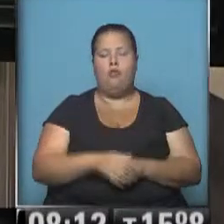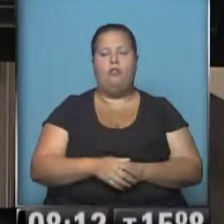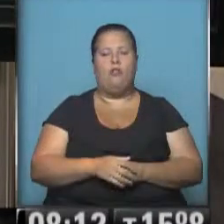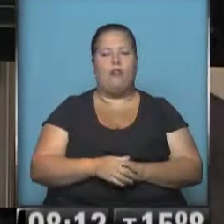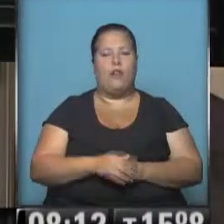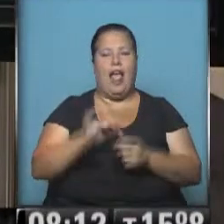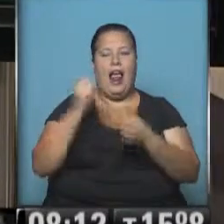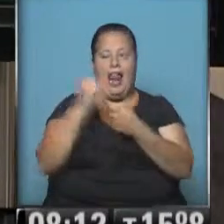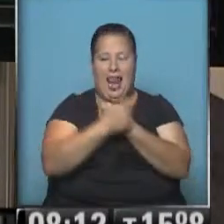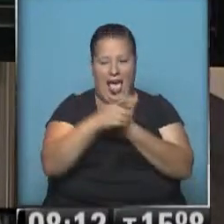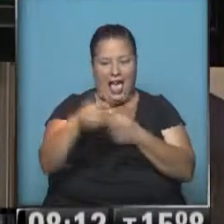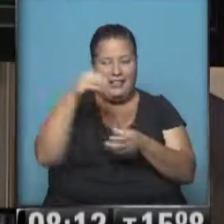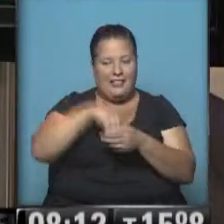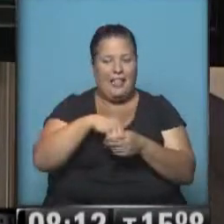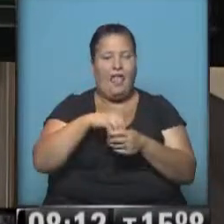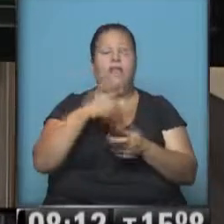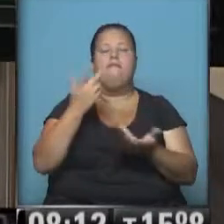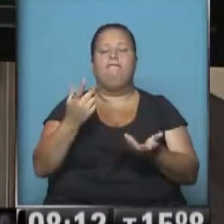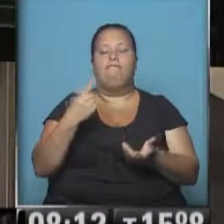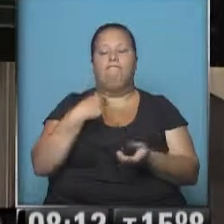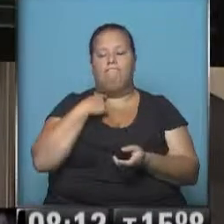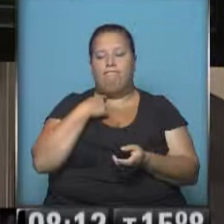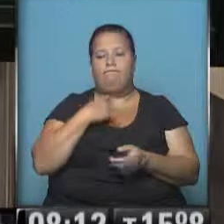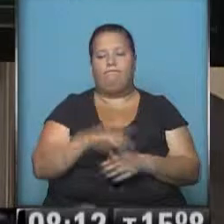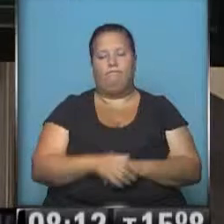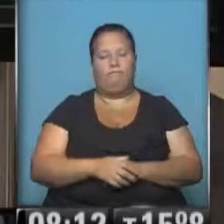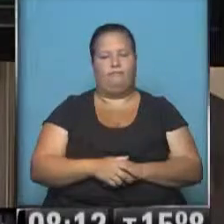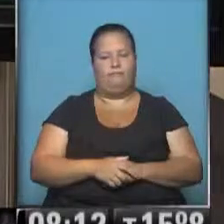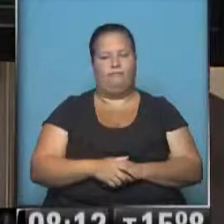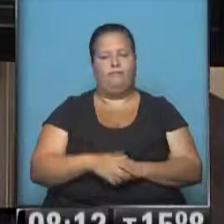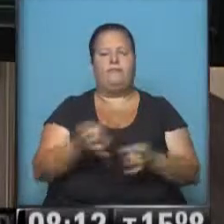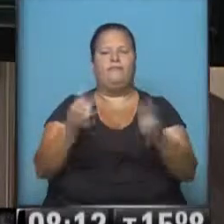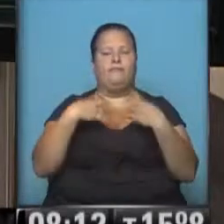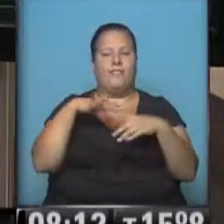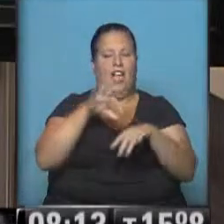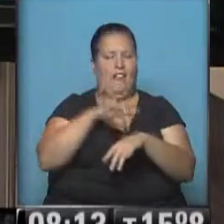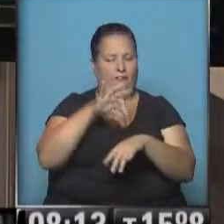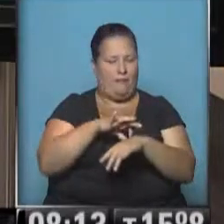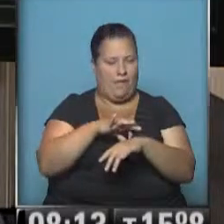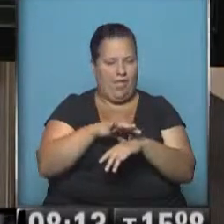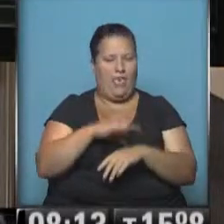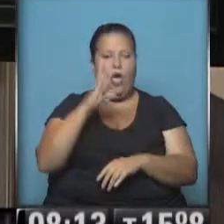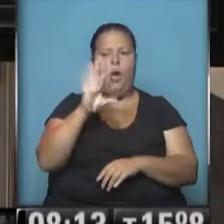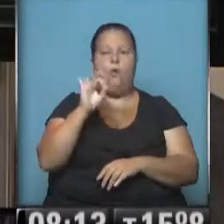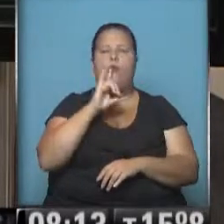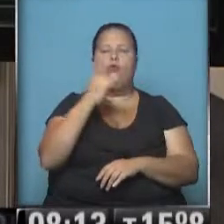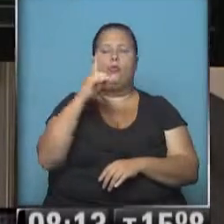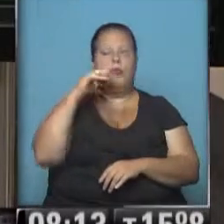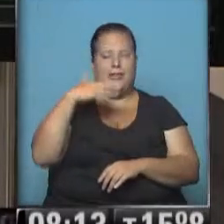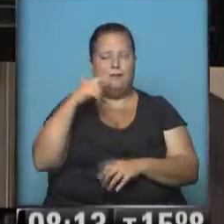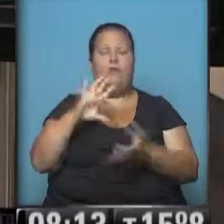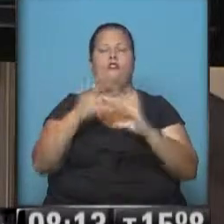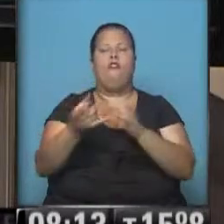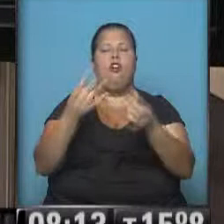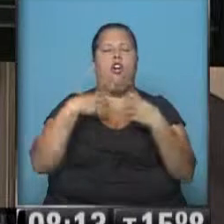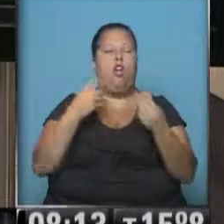enlatado, esta conserva, y contagió esta enfermedad que es el botulismo. La forma de